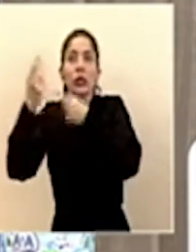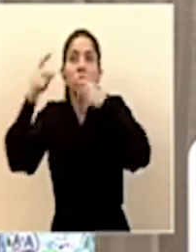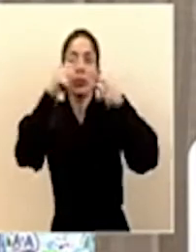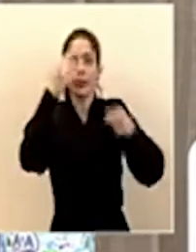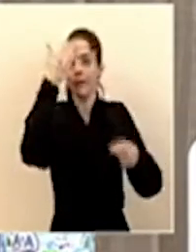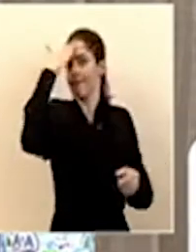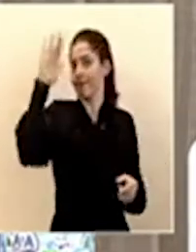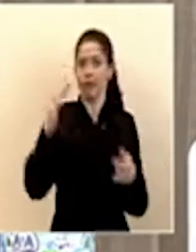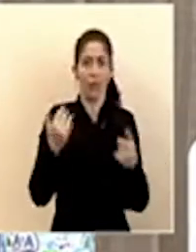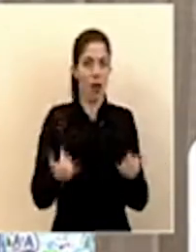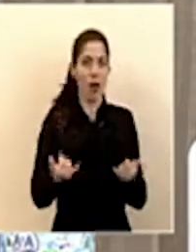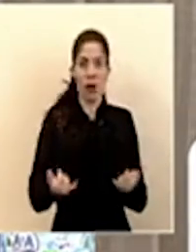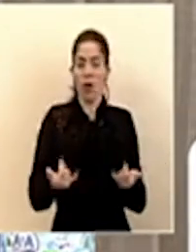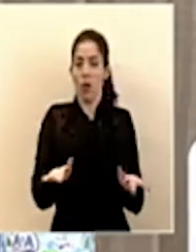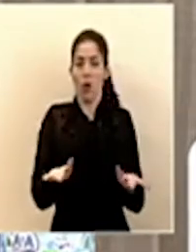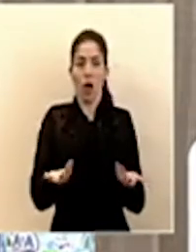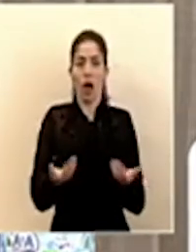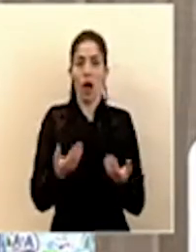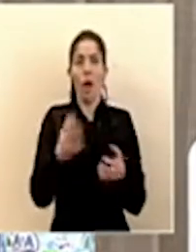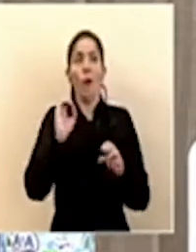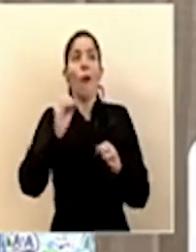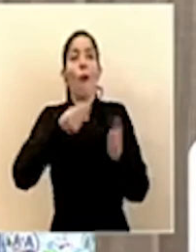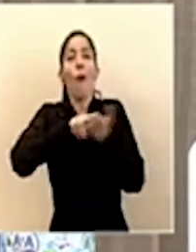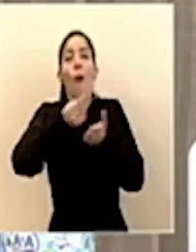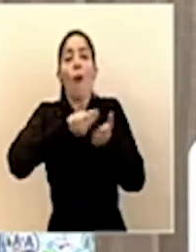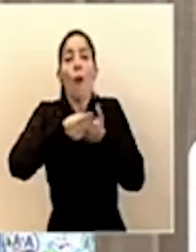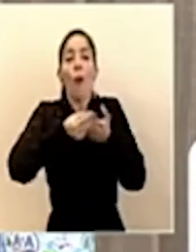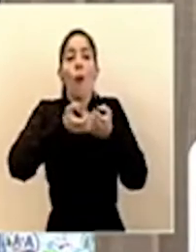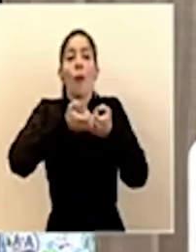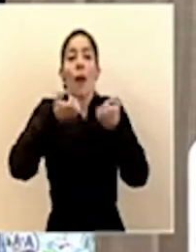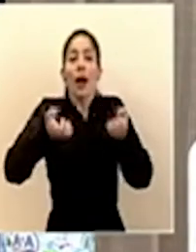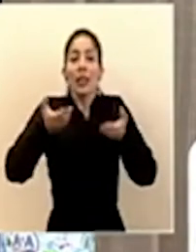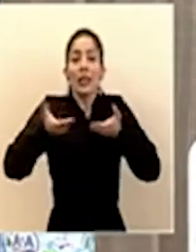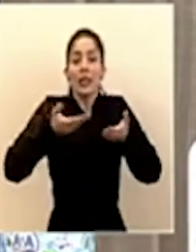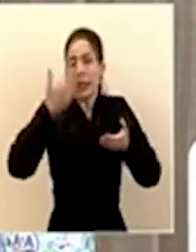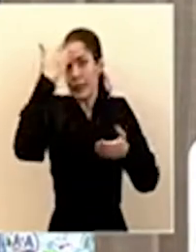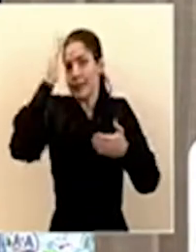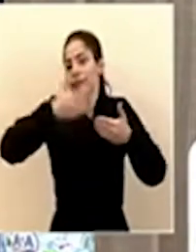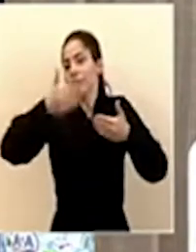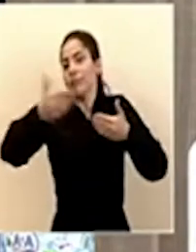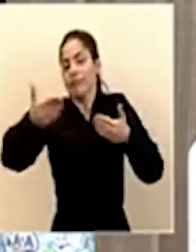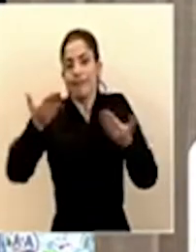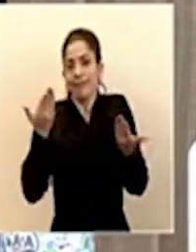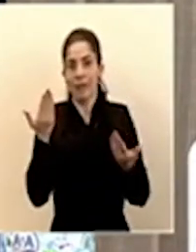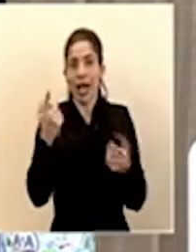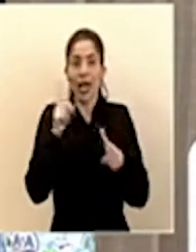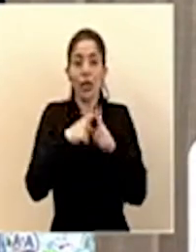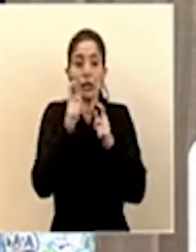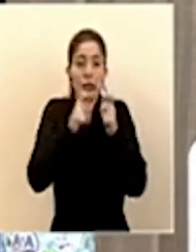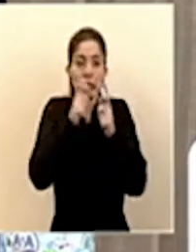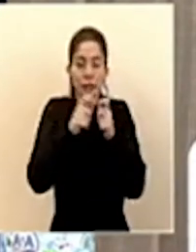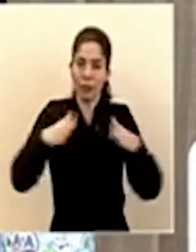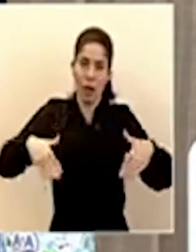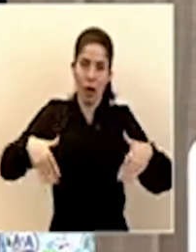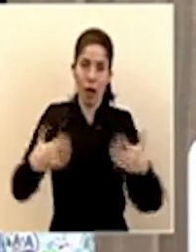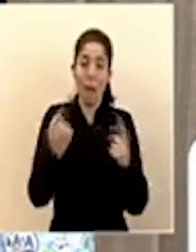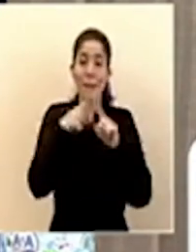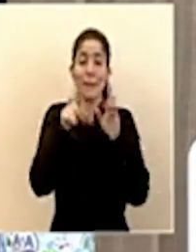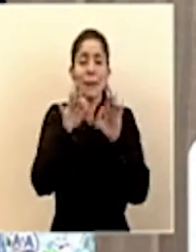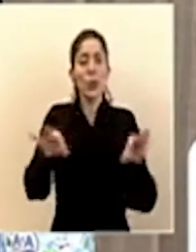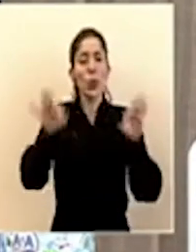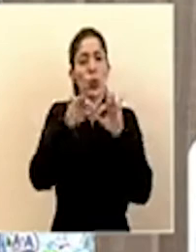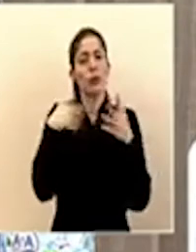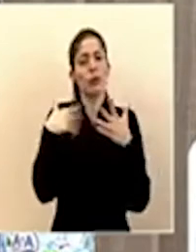la compra de artículos y bienes de servicios. Lo importante, y eso yo quisiera